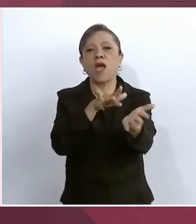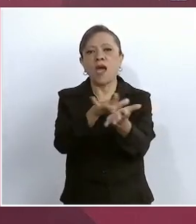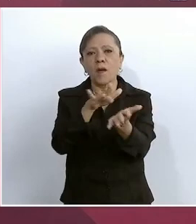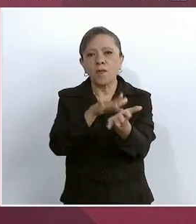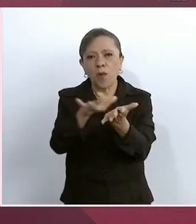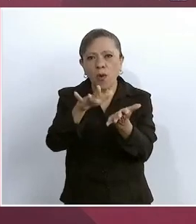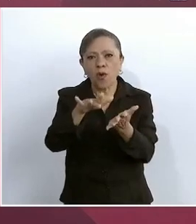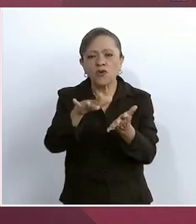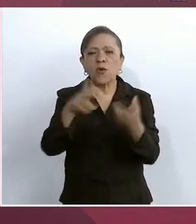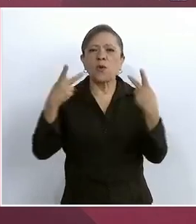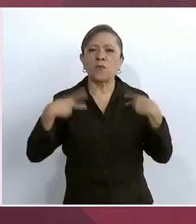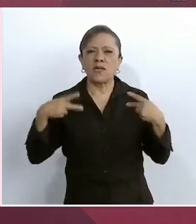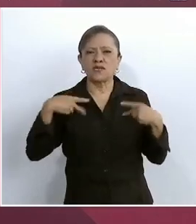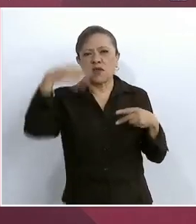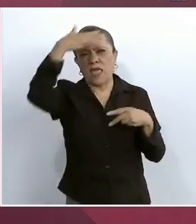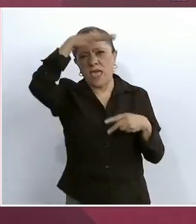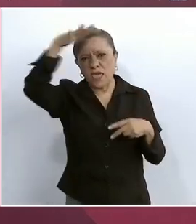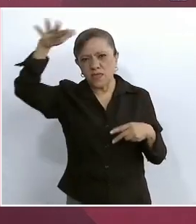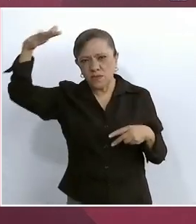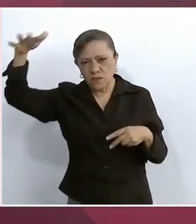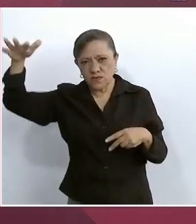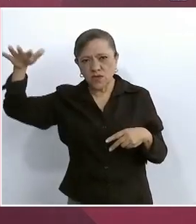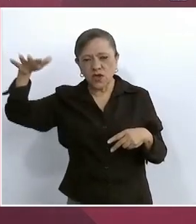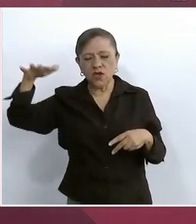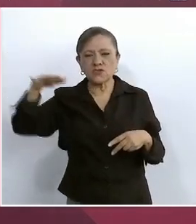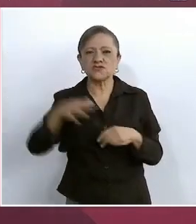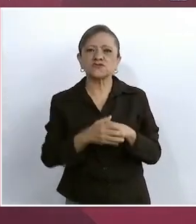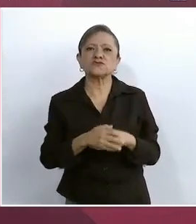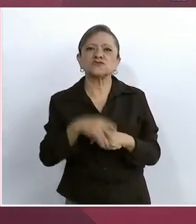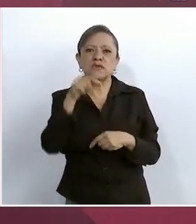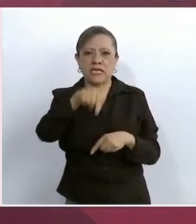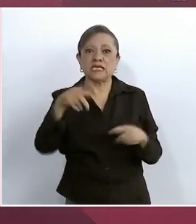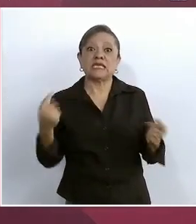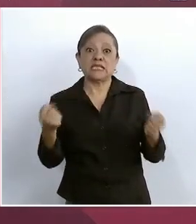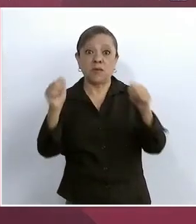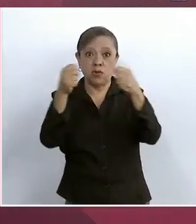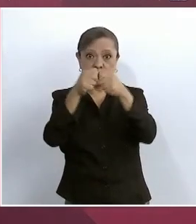de Tepoztlán con su pensión.